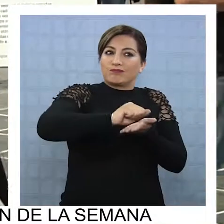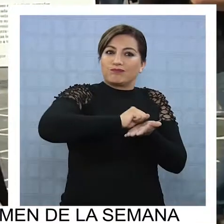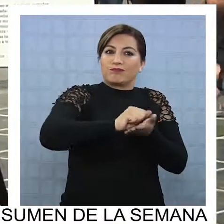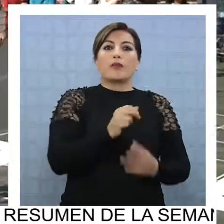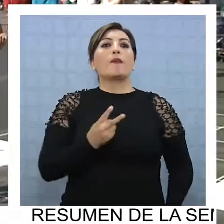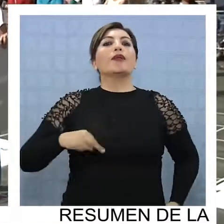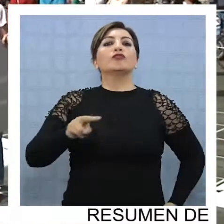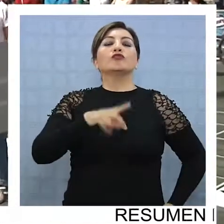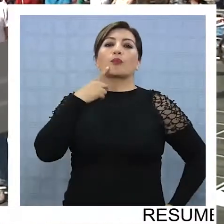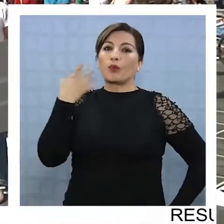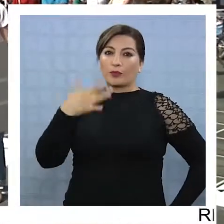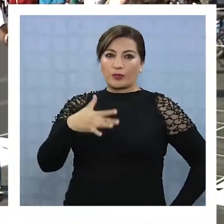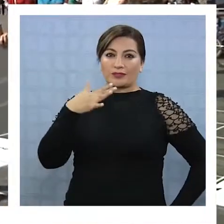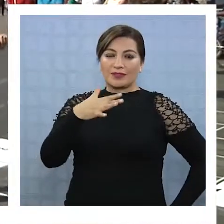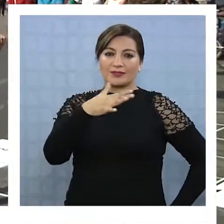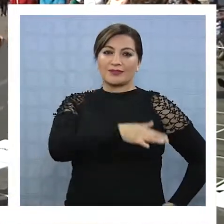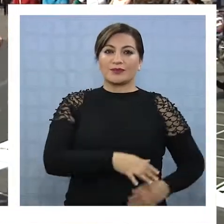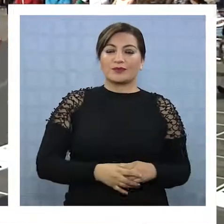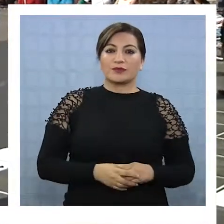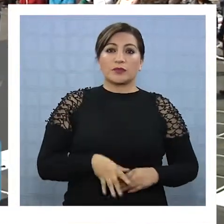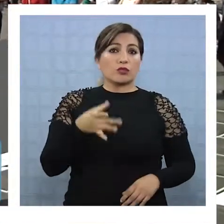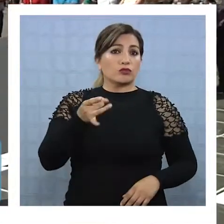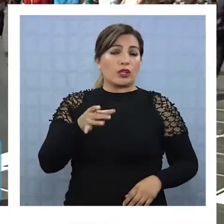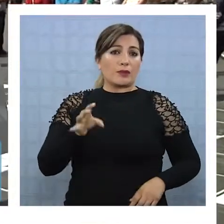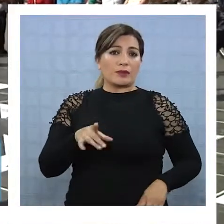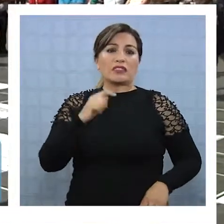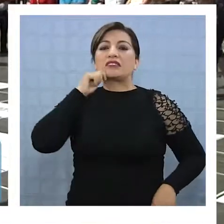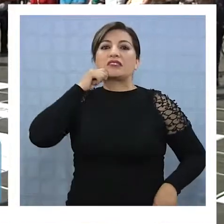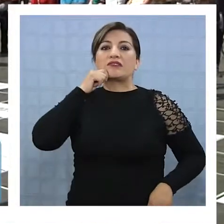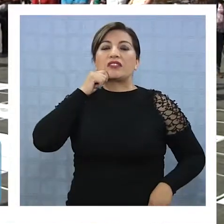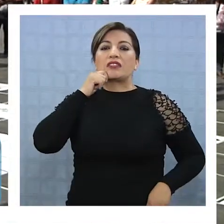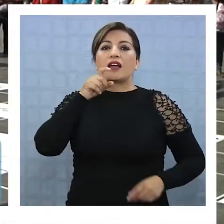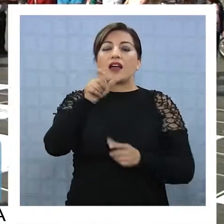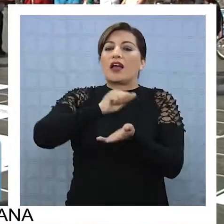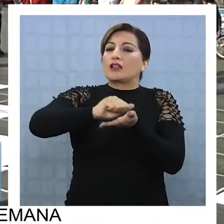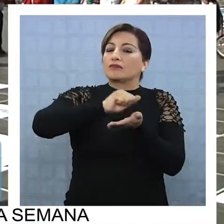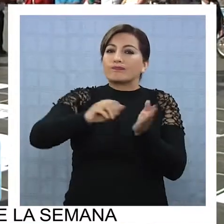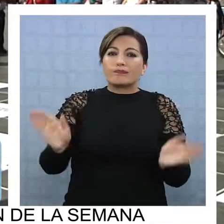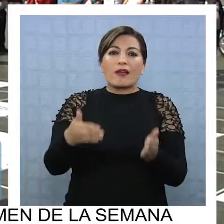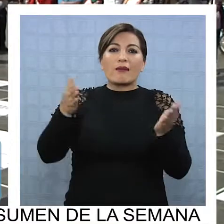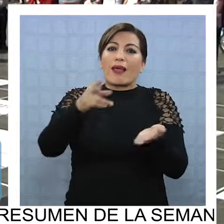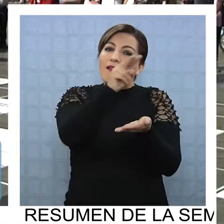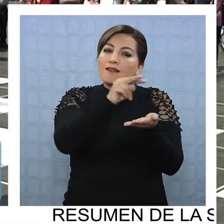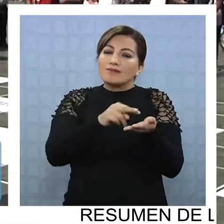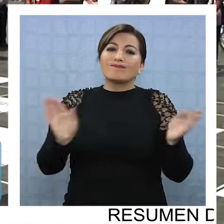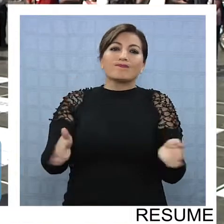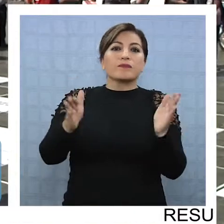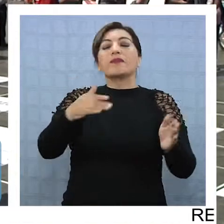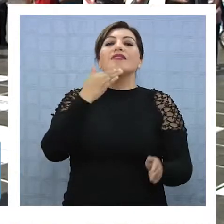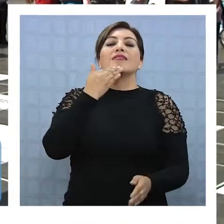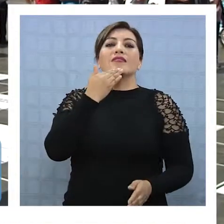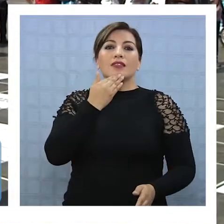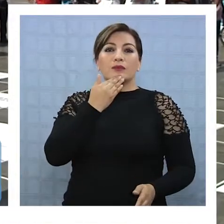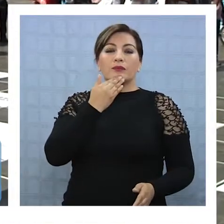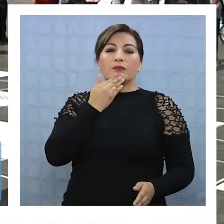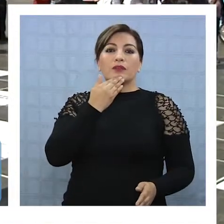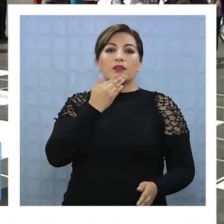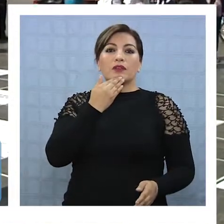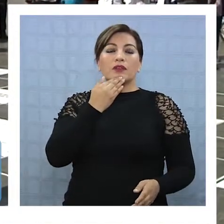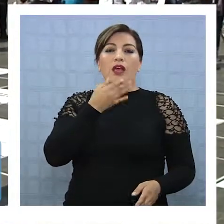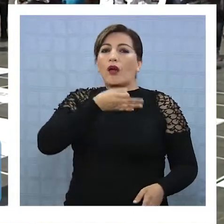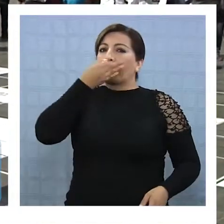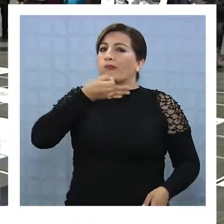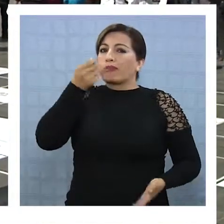quieren expresarse. Para nosotros es súper importante porque básicamente no solamente tiene que ver con incentivar la escritura, la lectura, sino que más bien